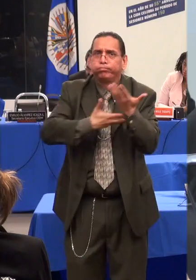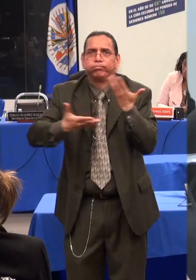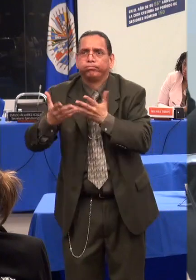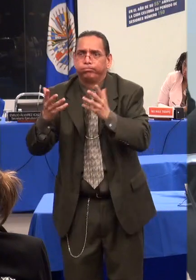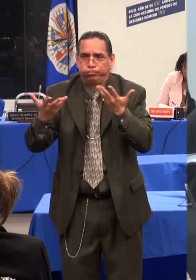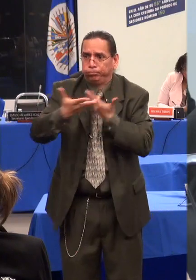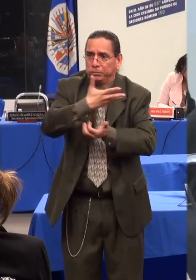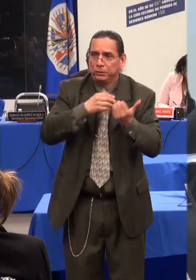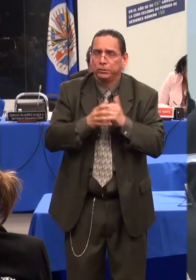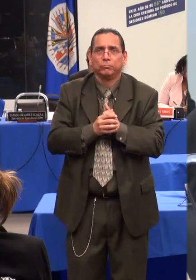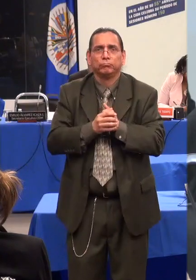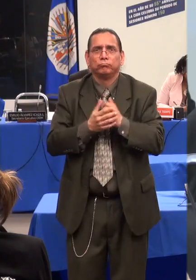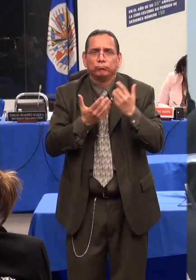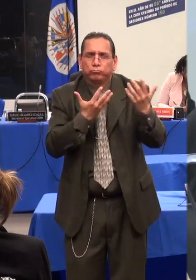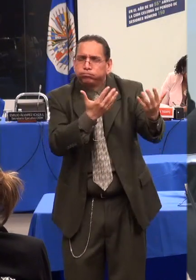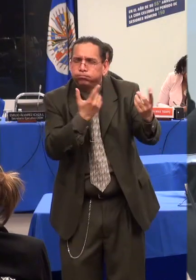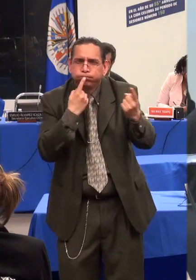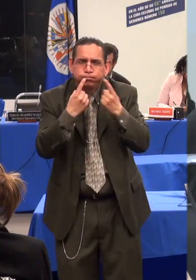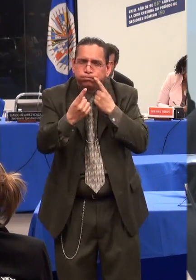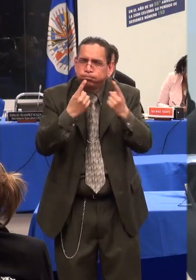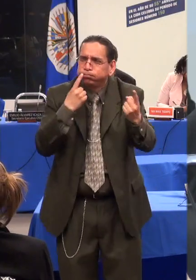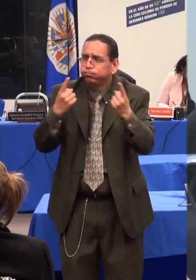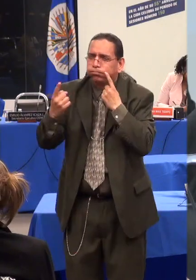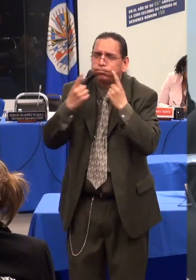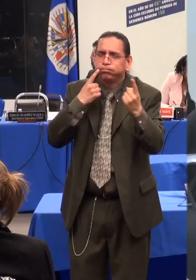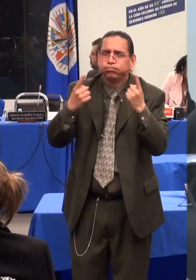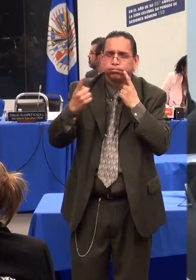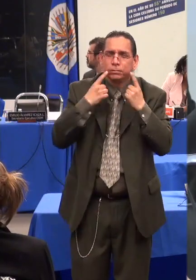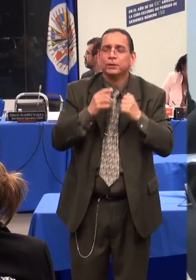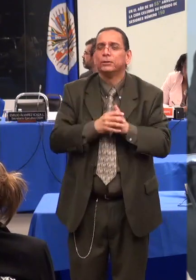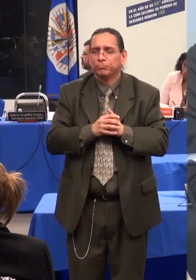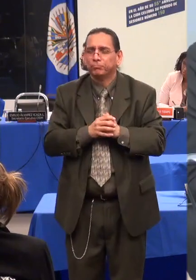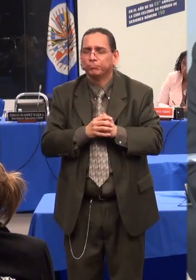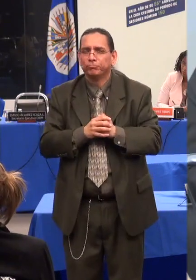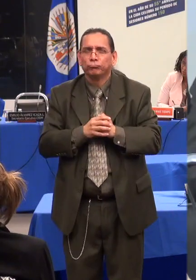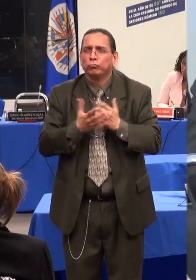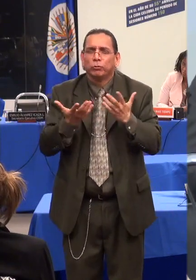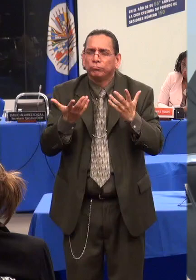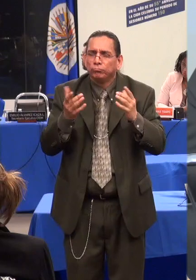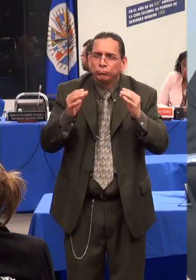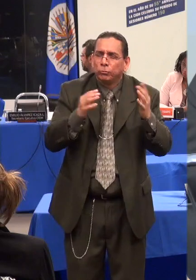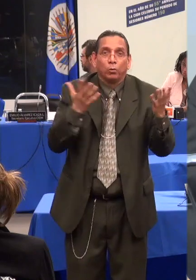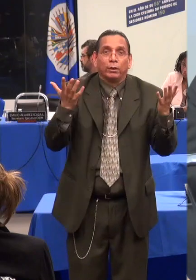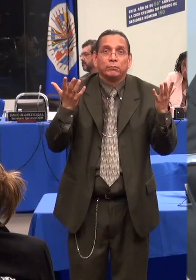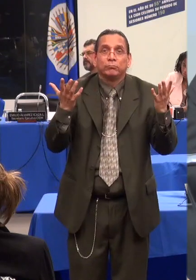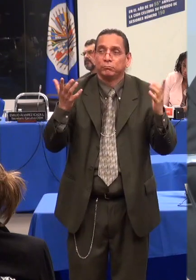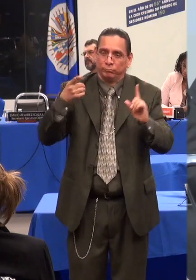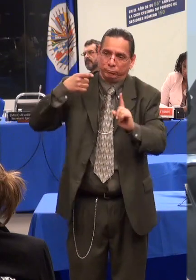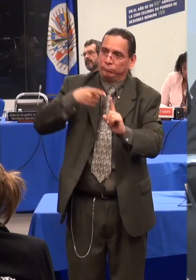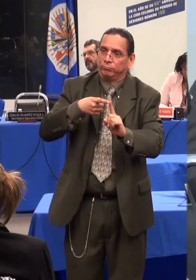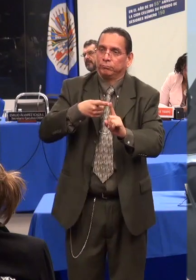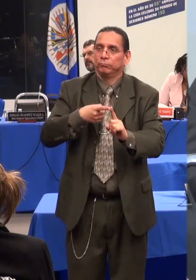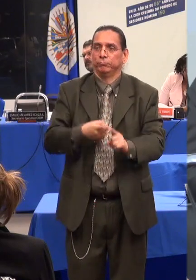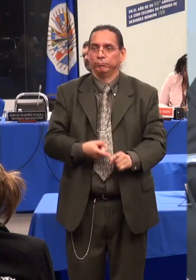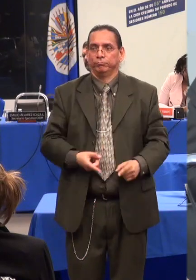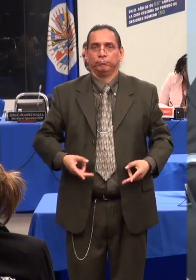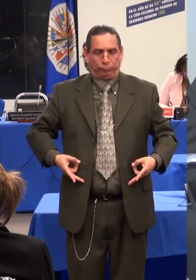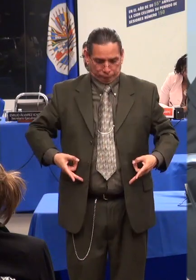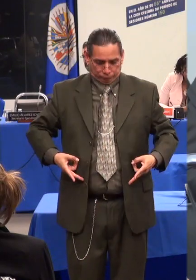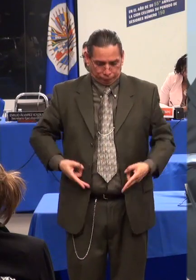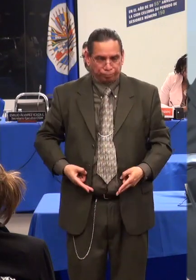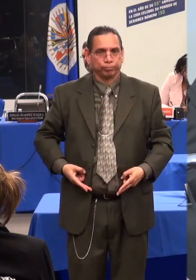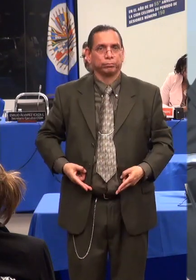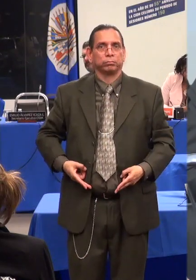bajo el sistema interamericano de la tortura y no discriminación. Al Estado colombiano solicitamos que todas las